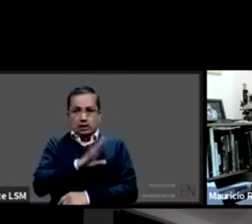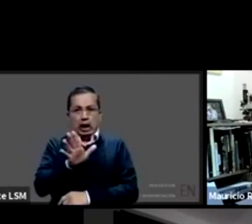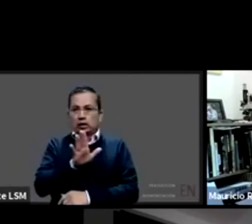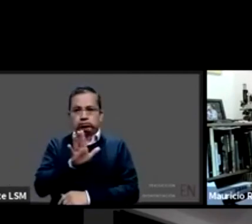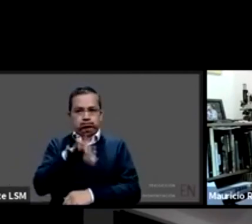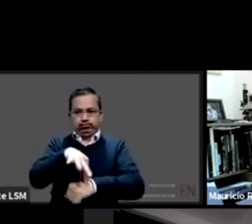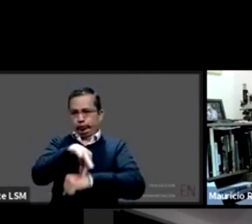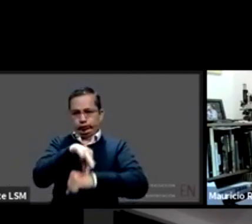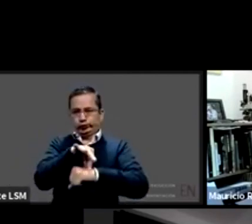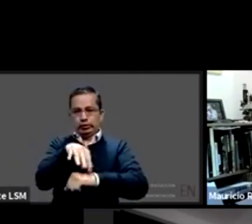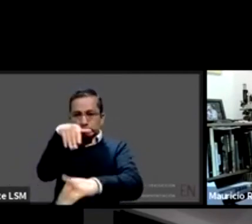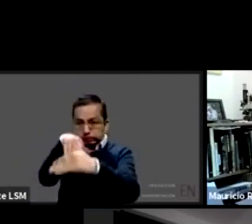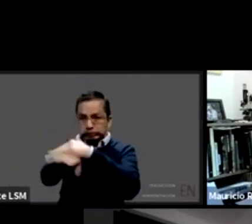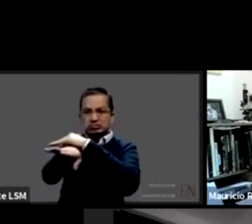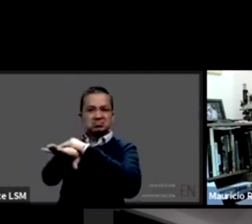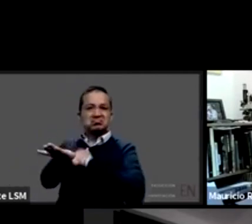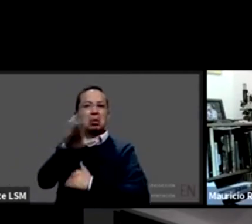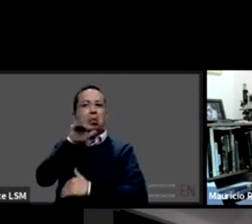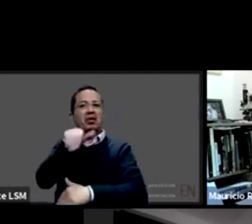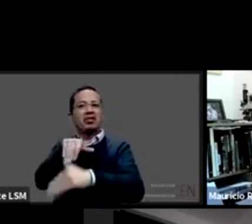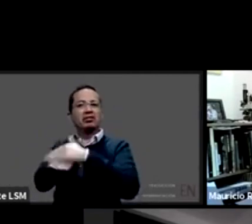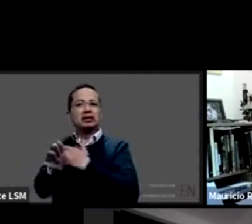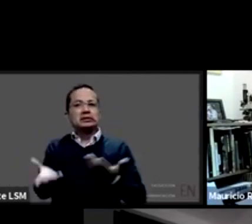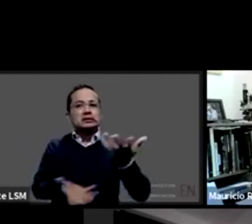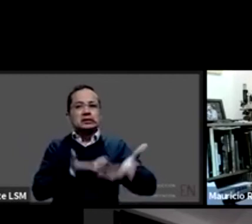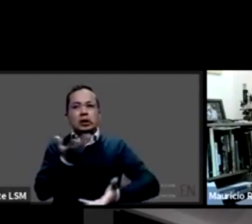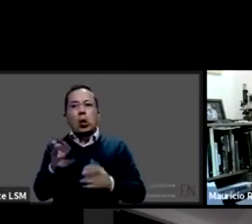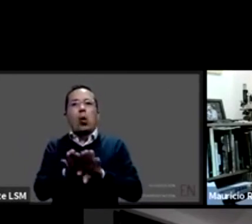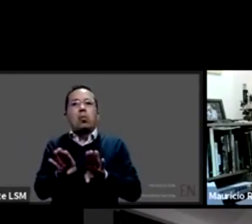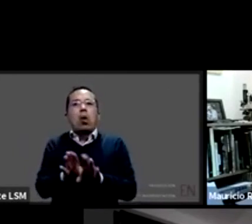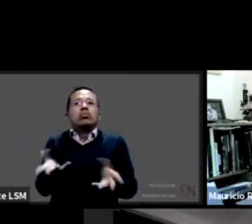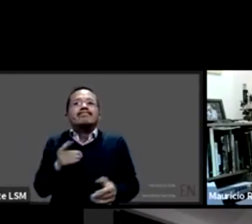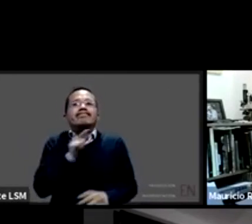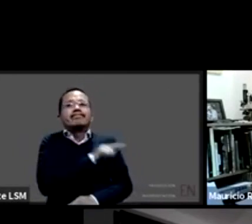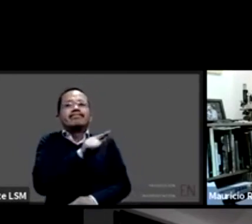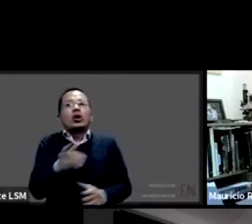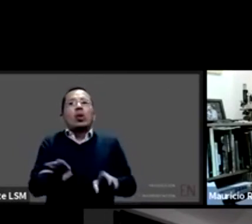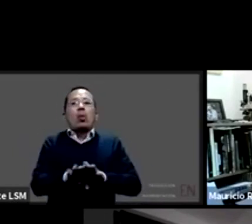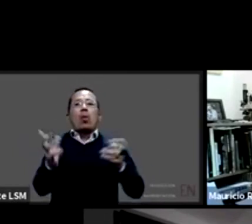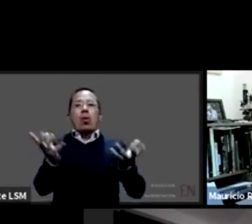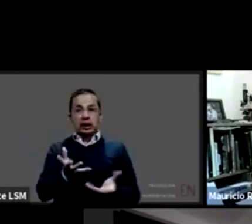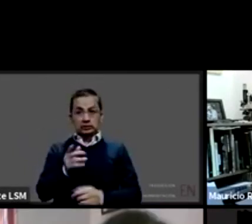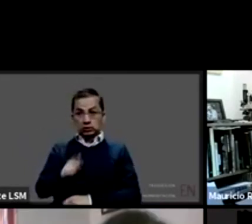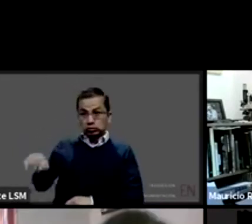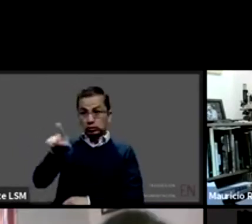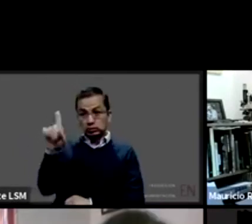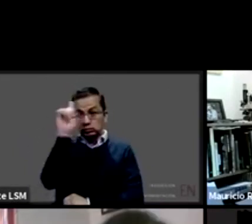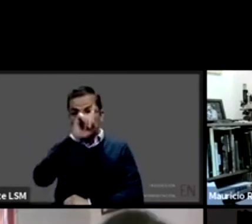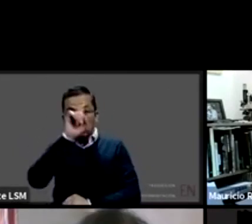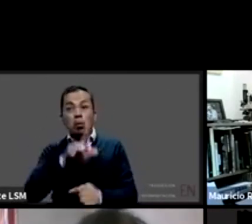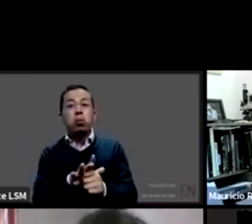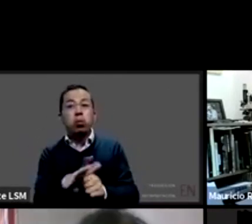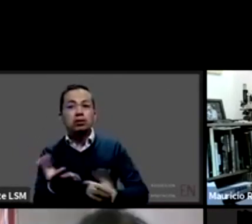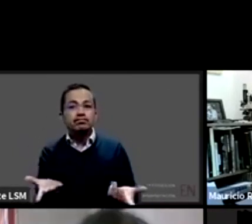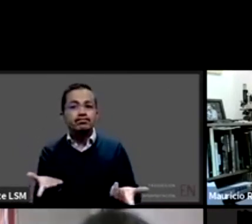el del hospital a donde estén acudiendo la oportunidad de entrar qué qué les recomendarían pues yo creo que lo podrían